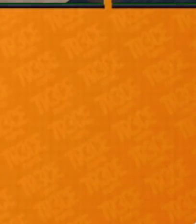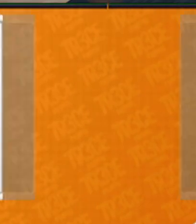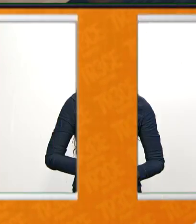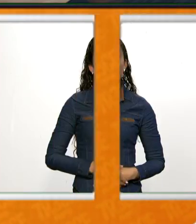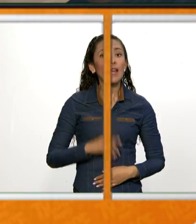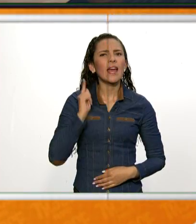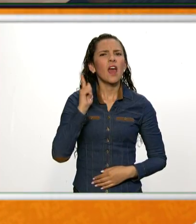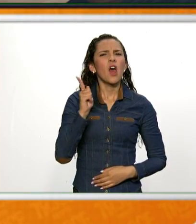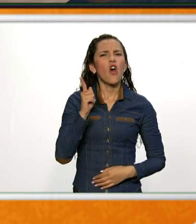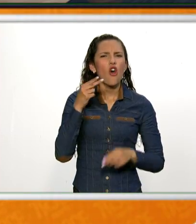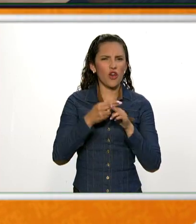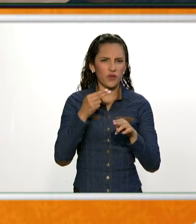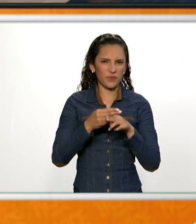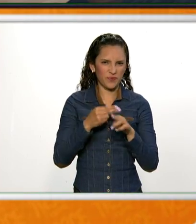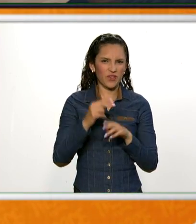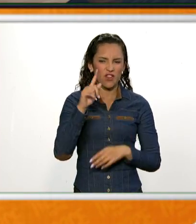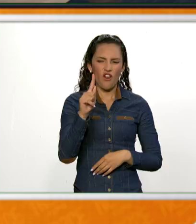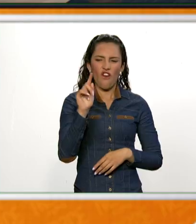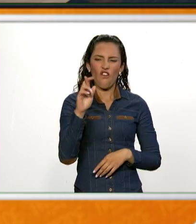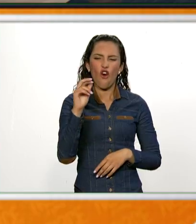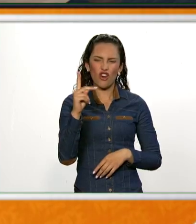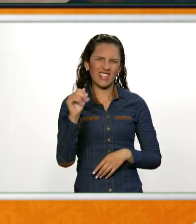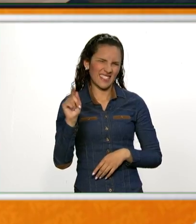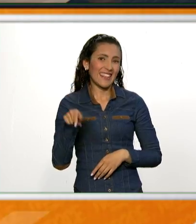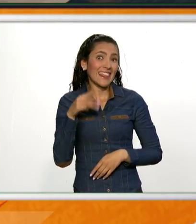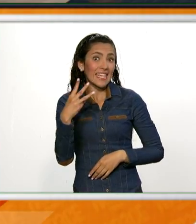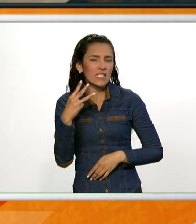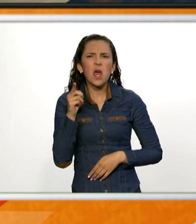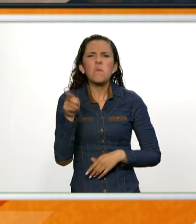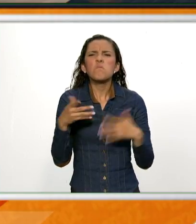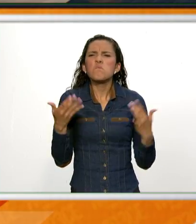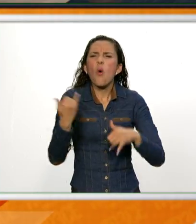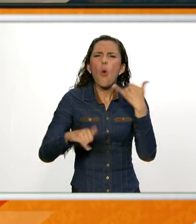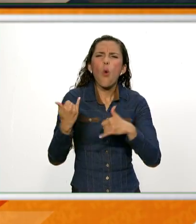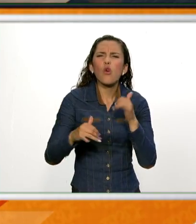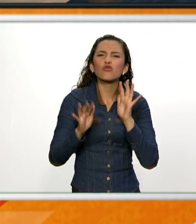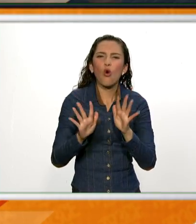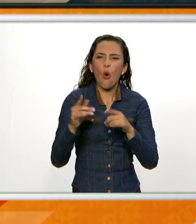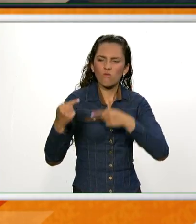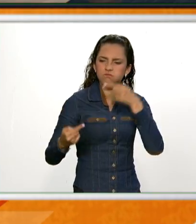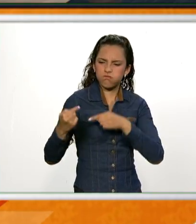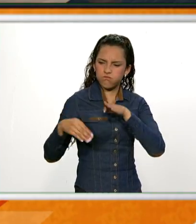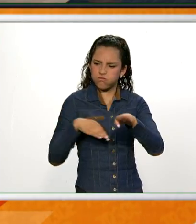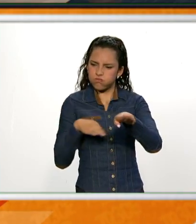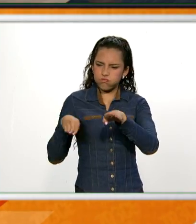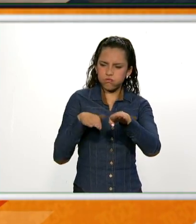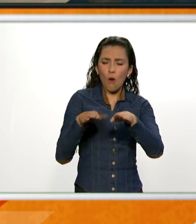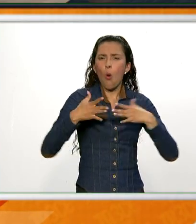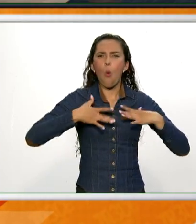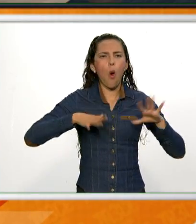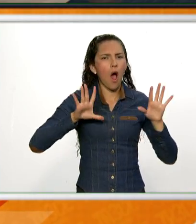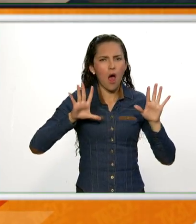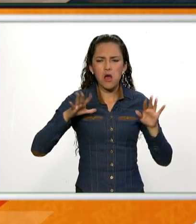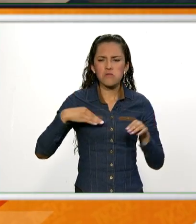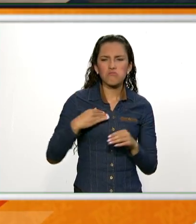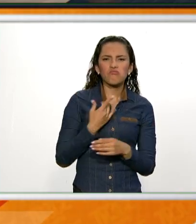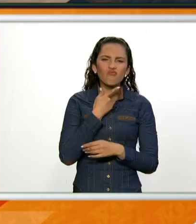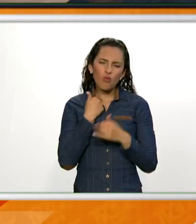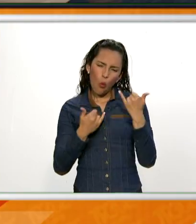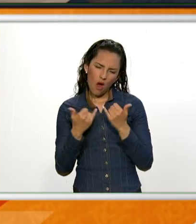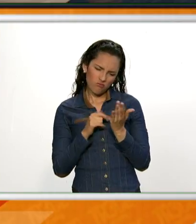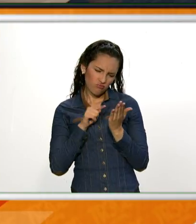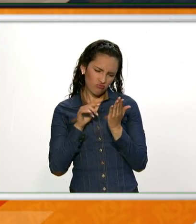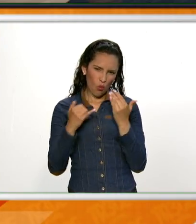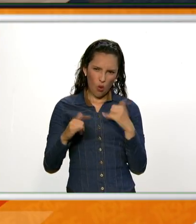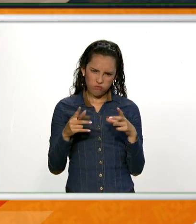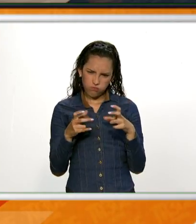Se llama Forza Horizon 3, un videojuego de carreras de mundo abierto. Es la tercera entrega